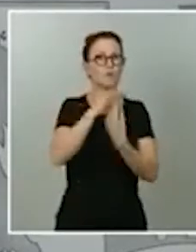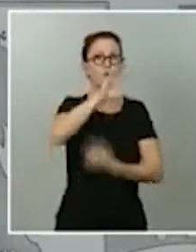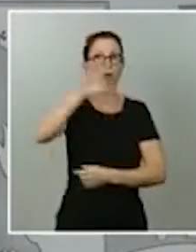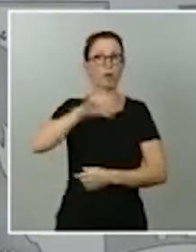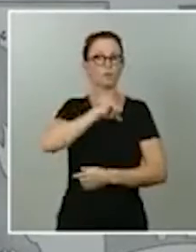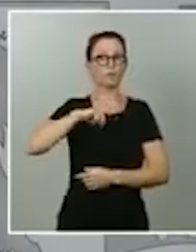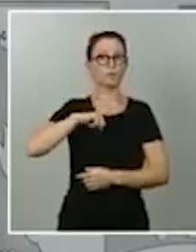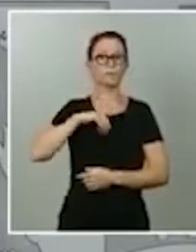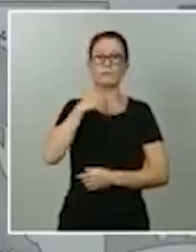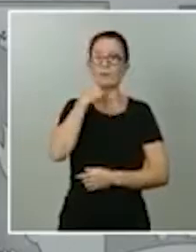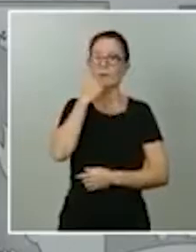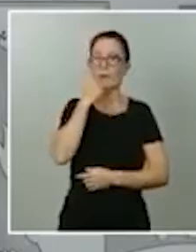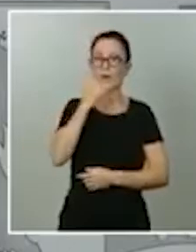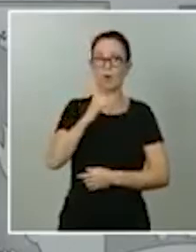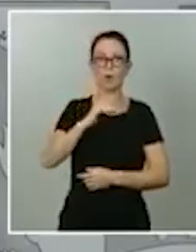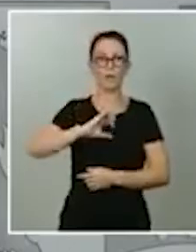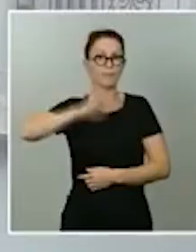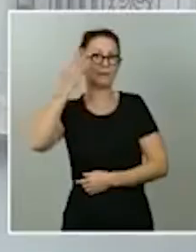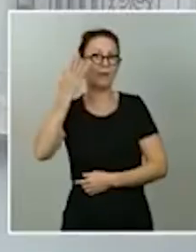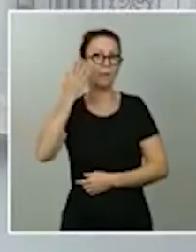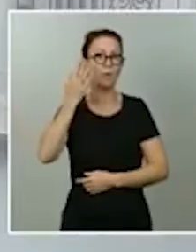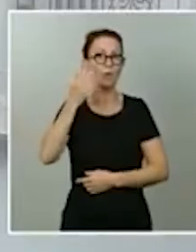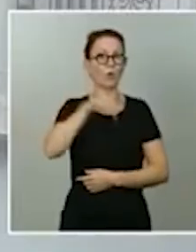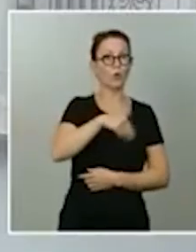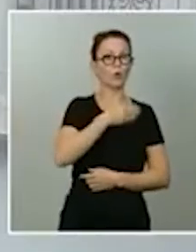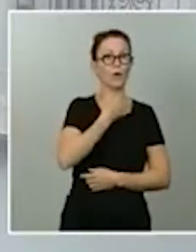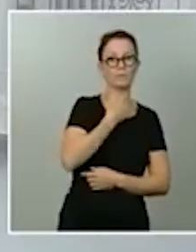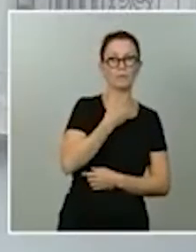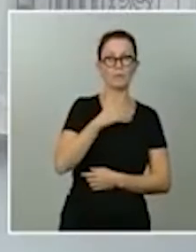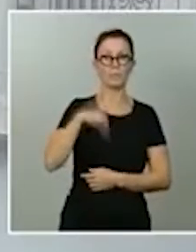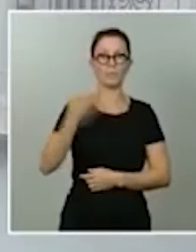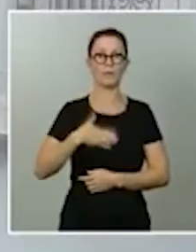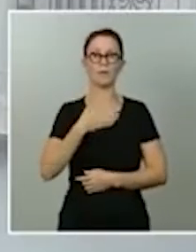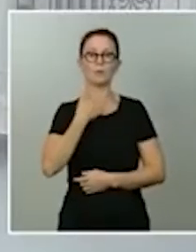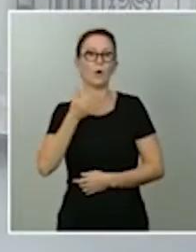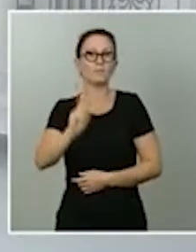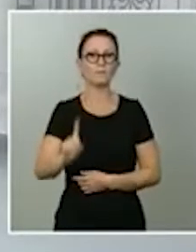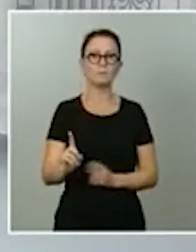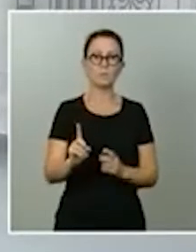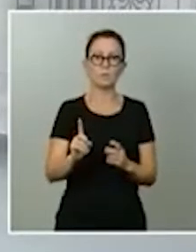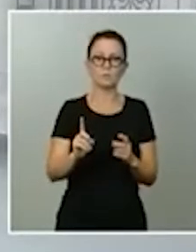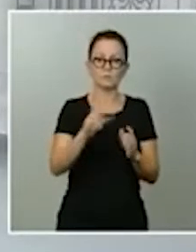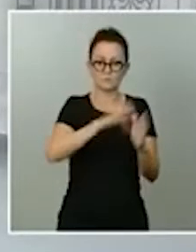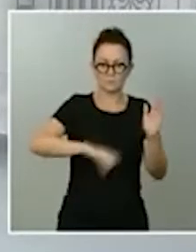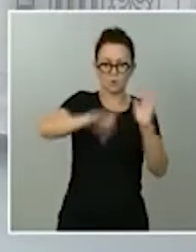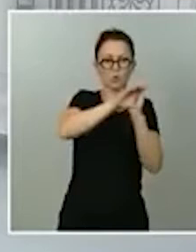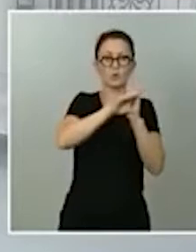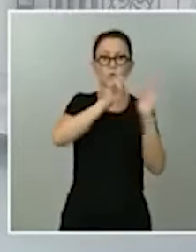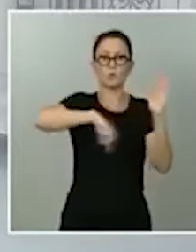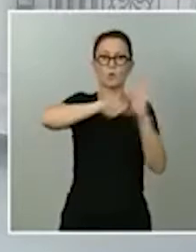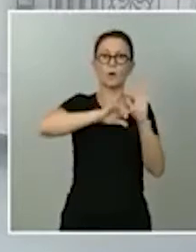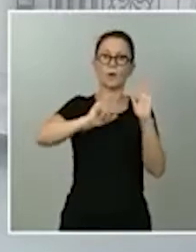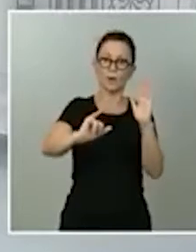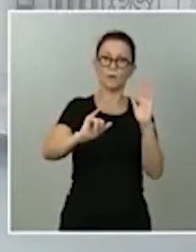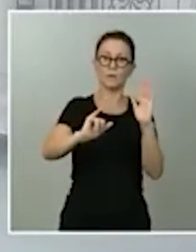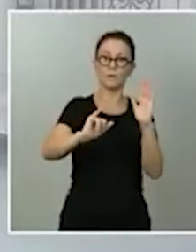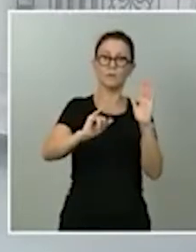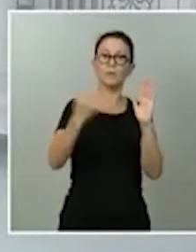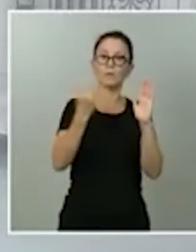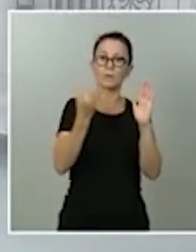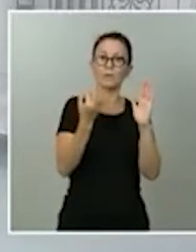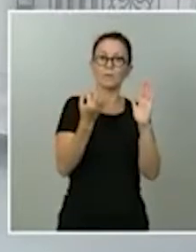y pon. constitución es el título octavo de nuestra Constitución. Aquellos partidos que se erigen en partidos constitucionalistas tendrían que ser